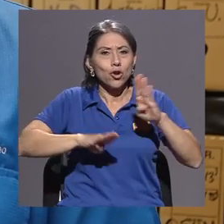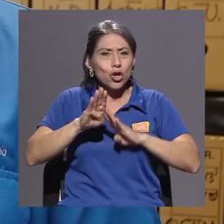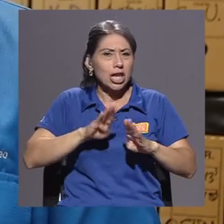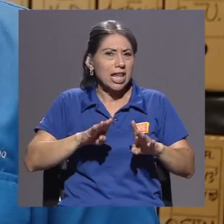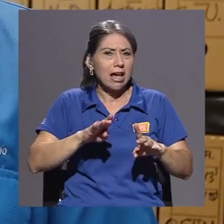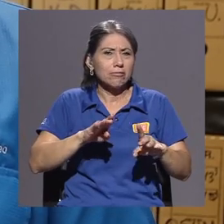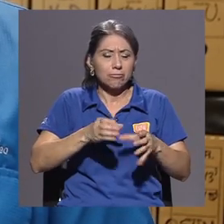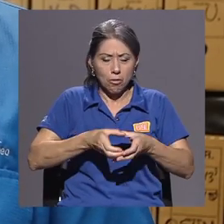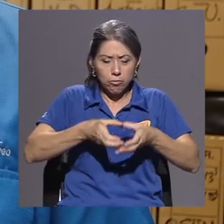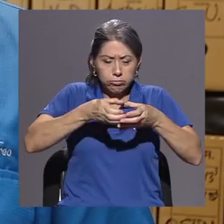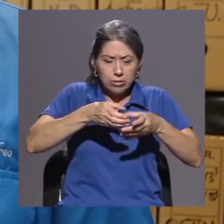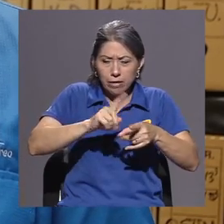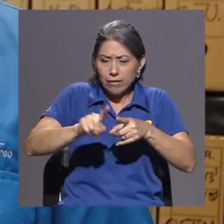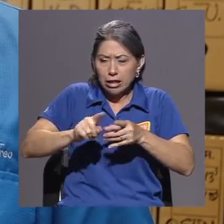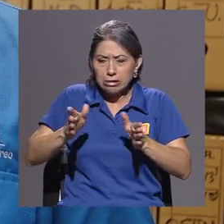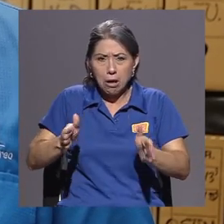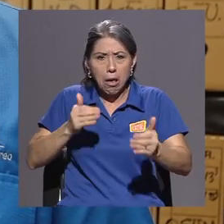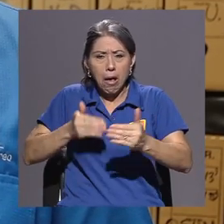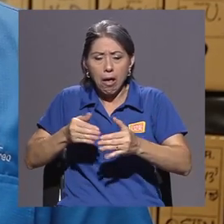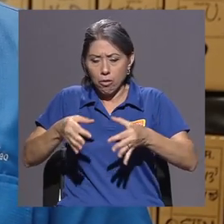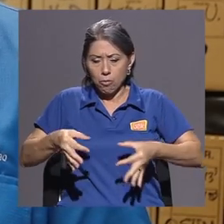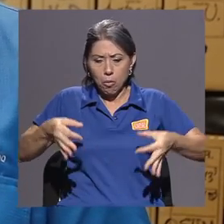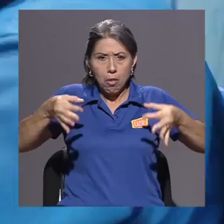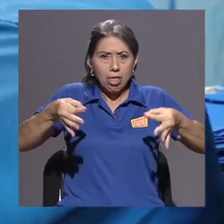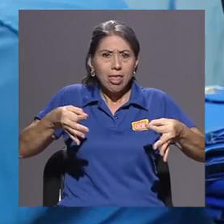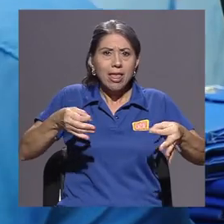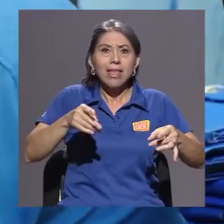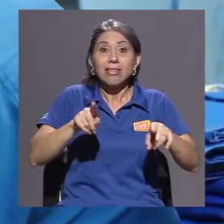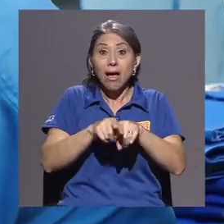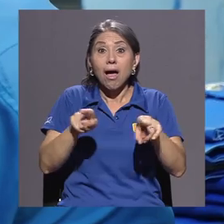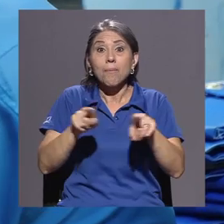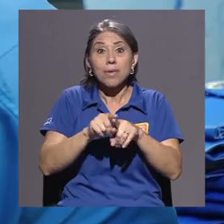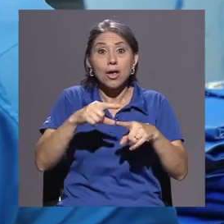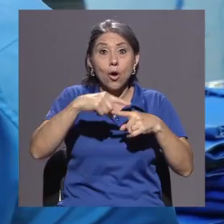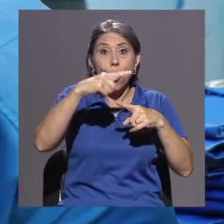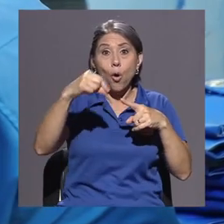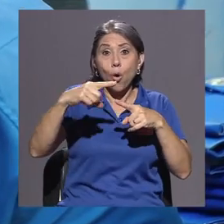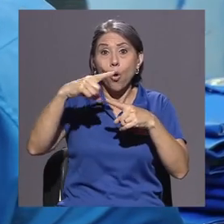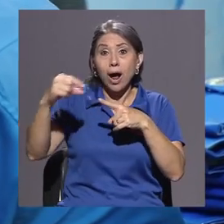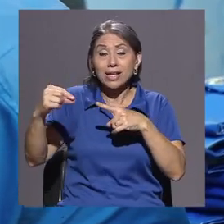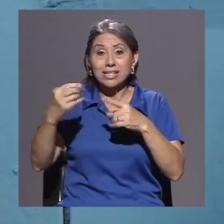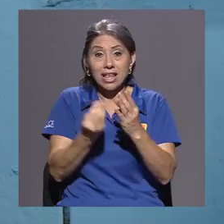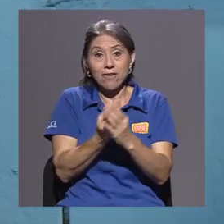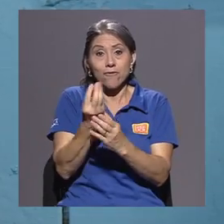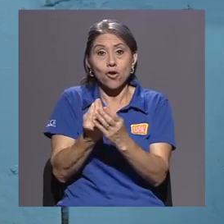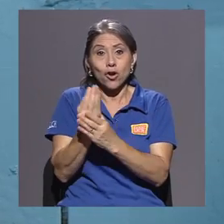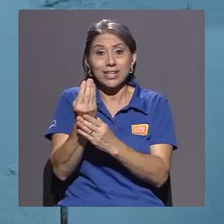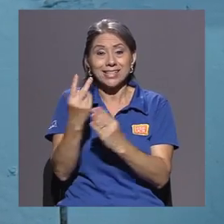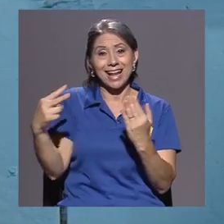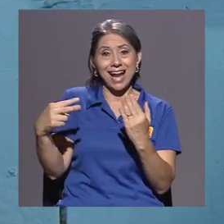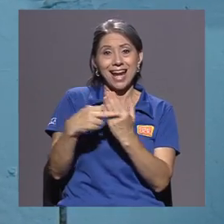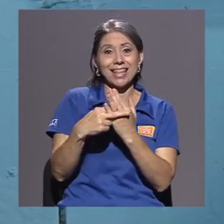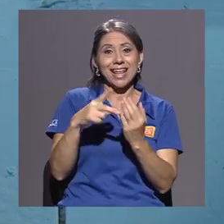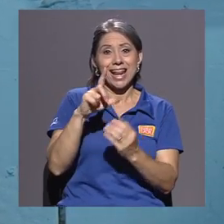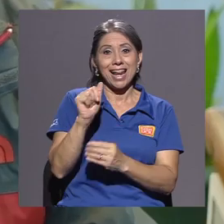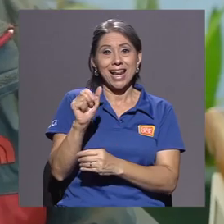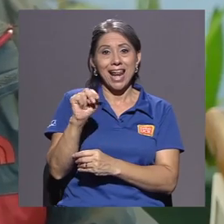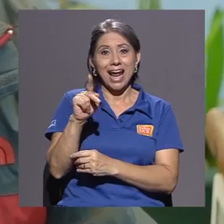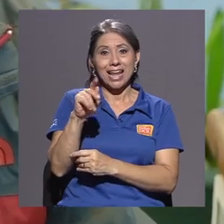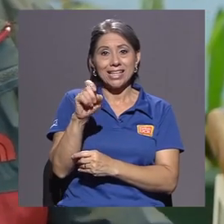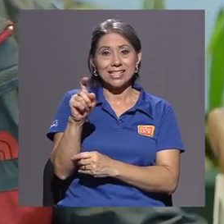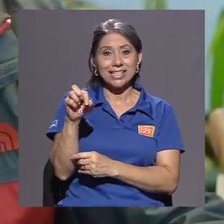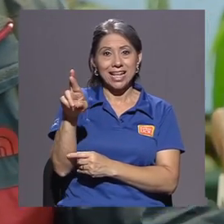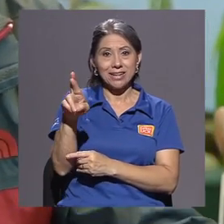Inclusive se han traslegado tipos de hojas y flores del Jardín Lancaster. Los traslados se